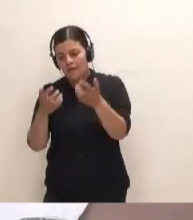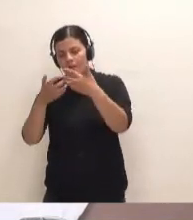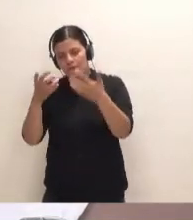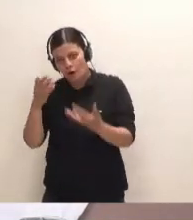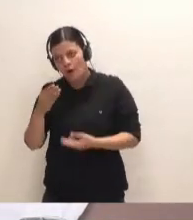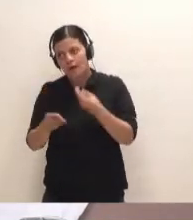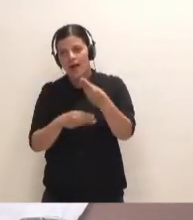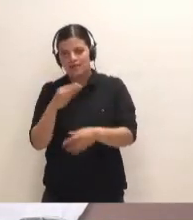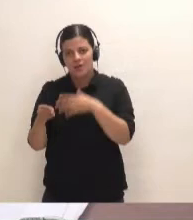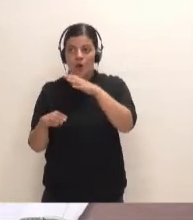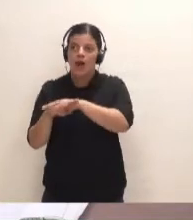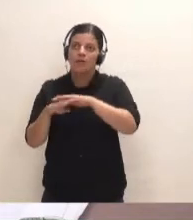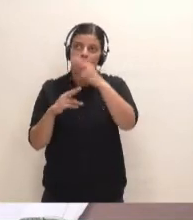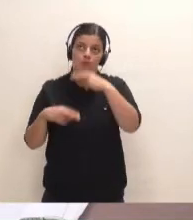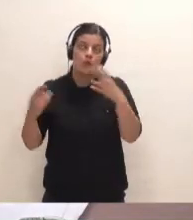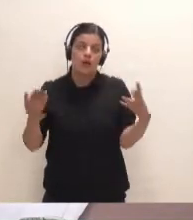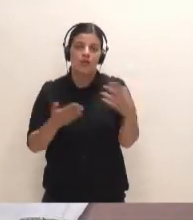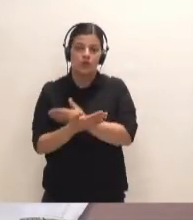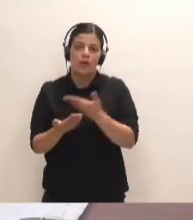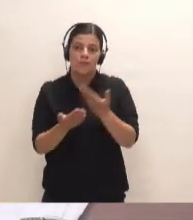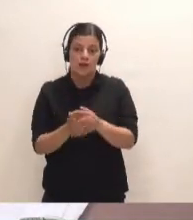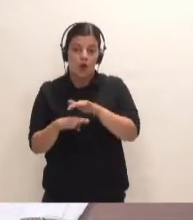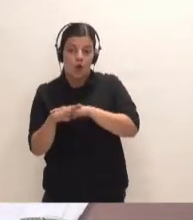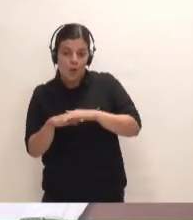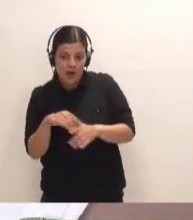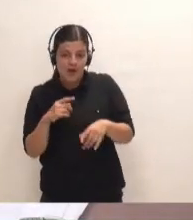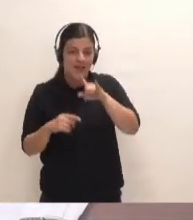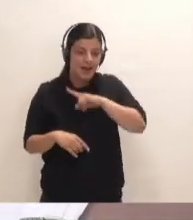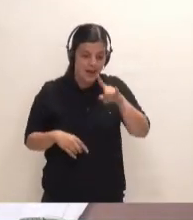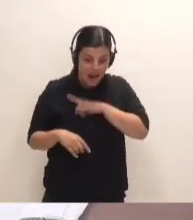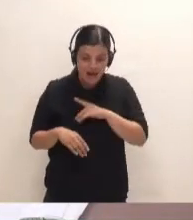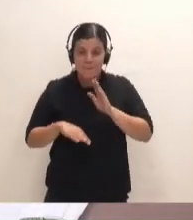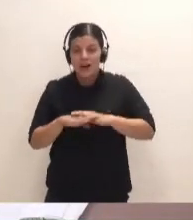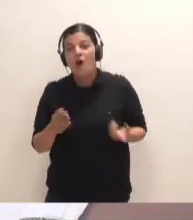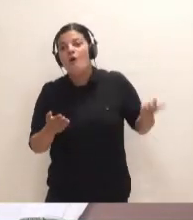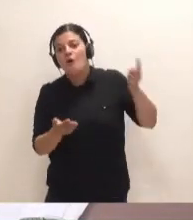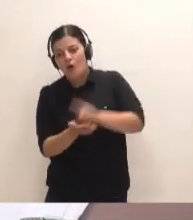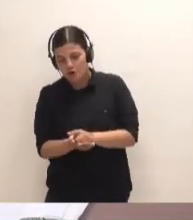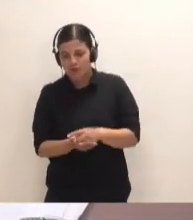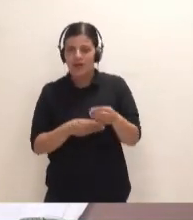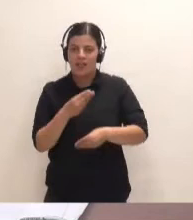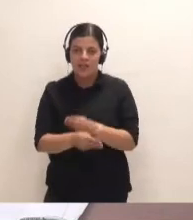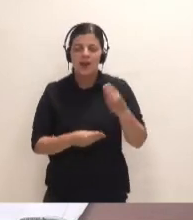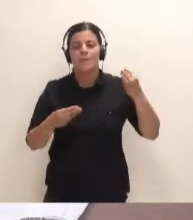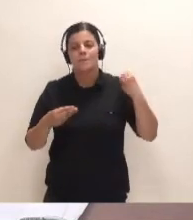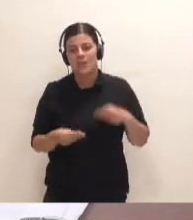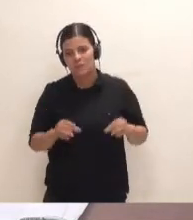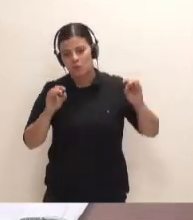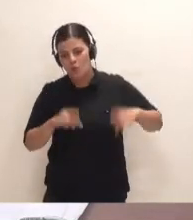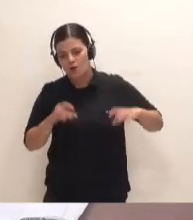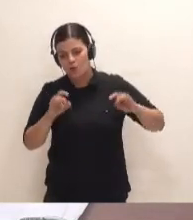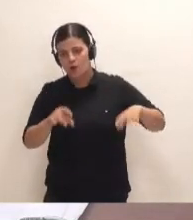exigen por el resto de las administraciones públicas, tanto del Gobierno como de Canarias y demás, para volver otra vez a hacer exactamente lo mismo. Es decir,